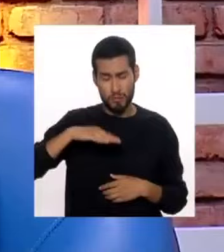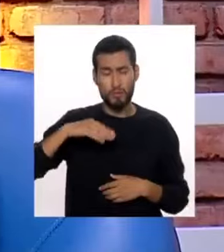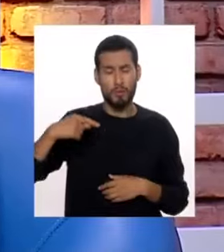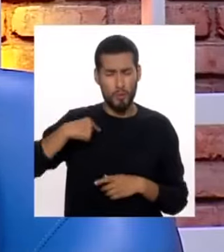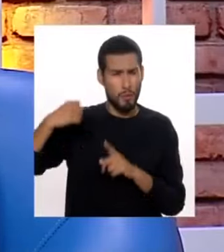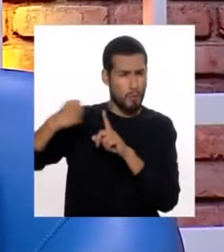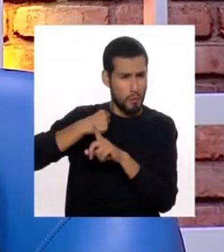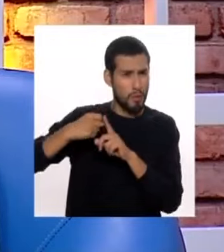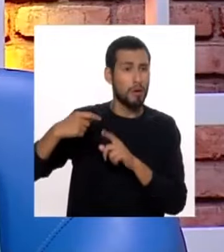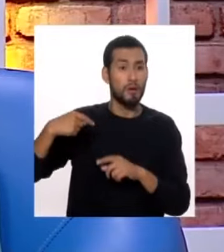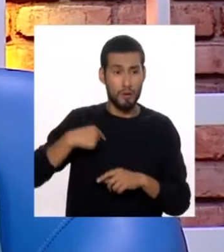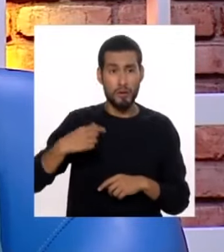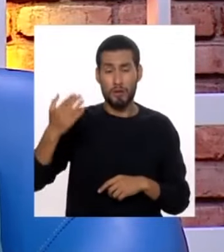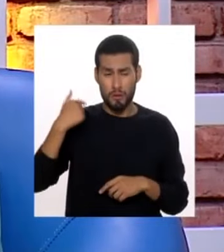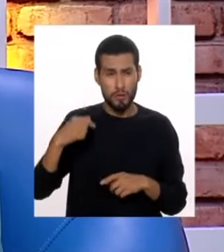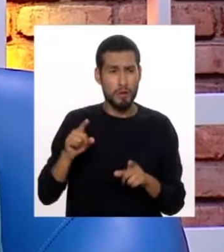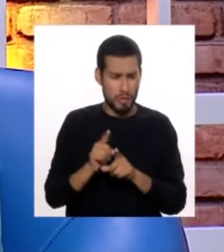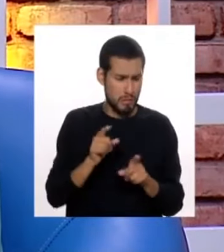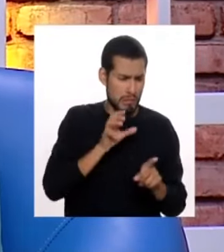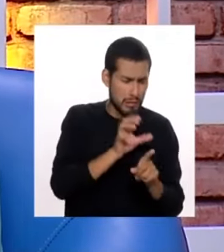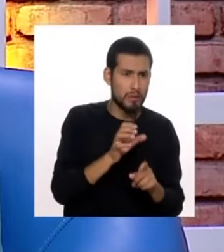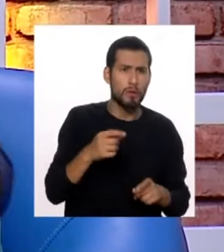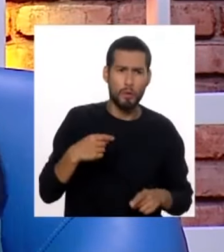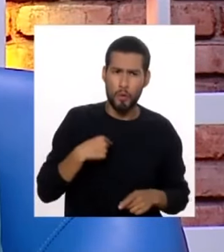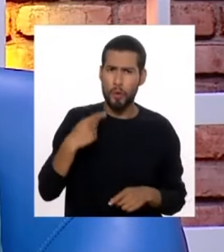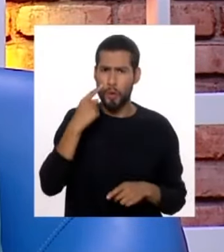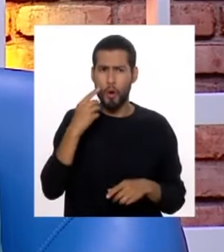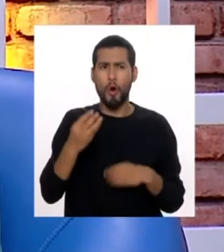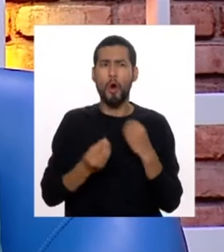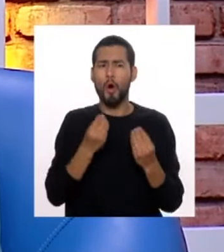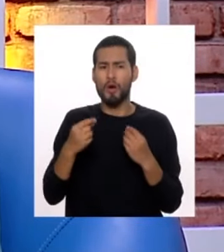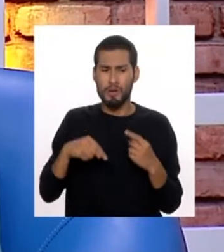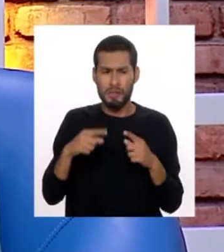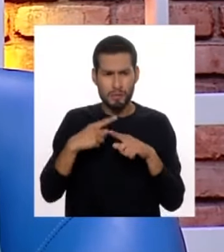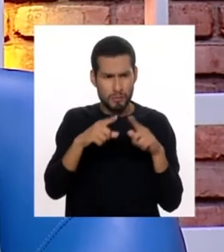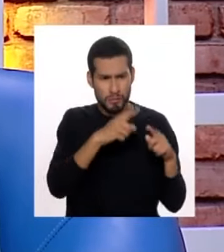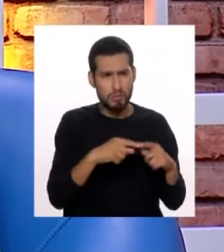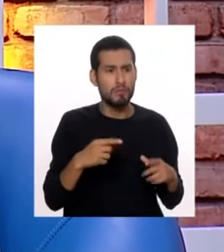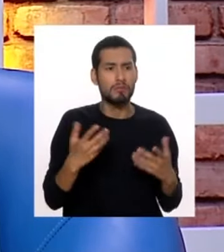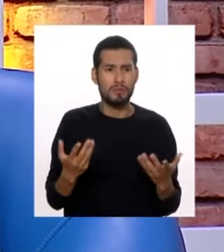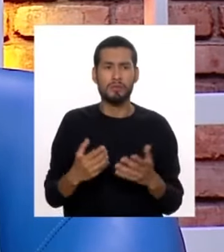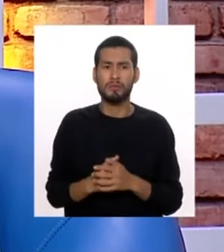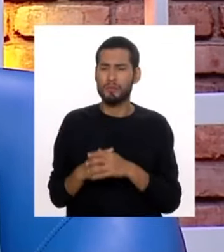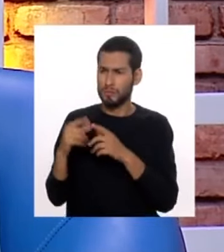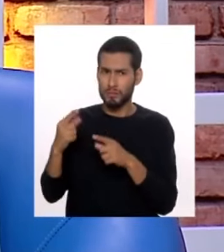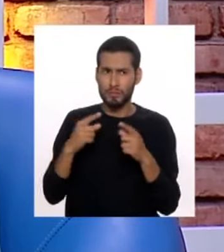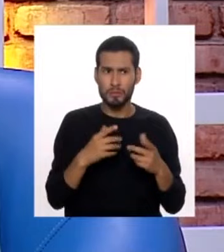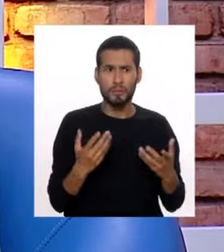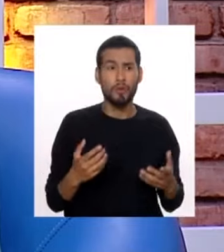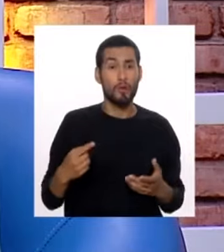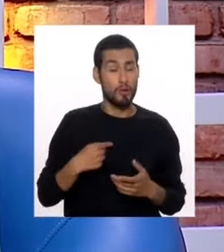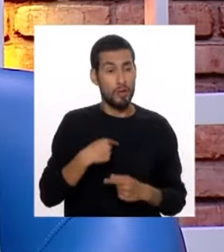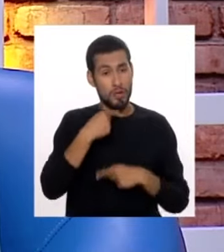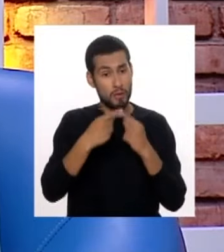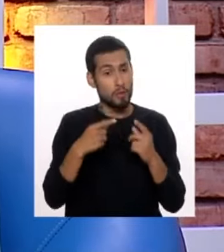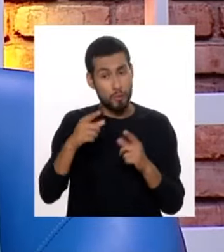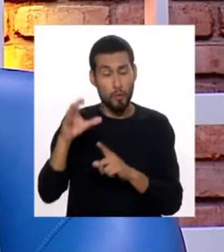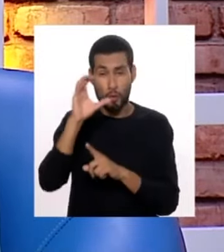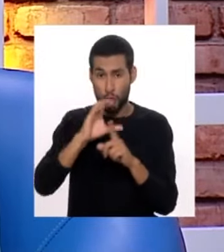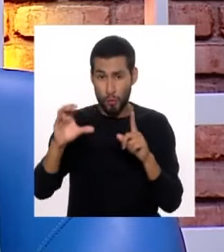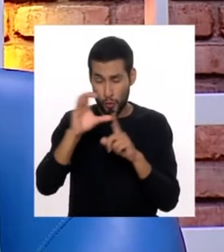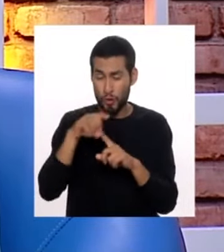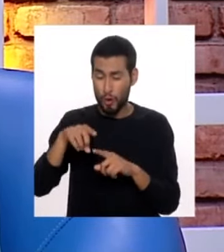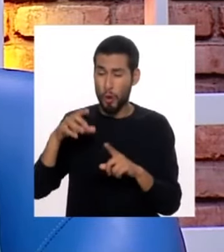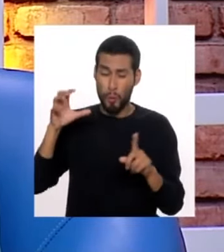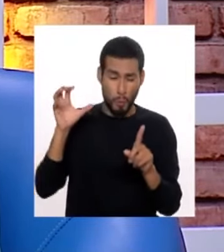en algún momento también he buleado. Entonces, conozco cómo funciona el sistema, por eso dije... La dinámica, ¿no? Sí, por eso dije que era una cultura